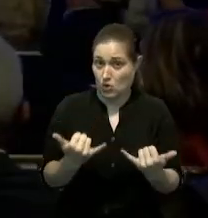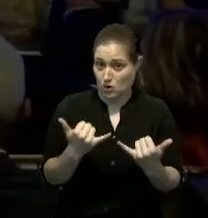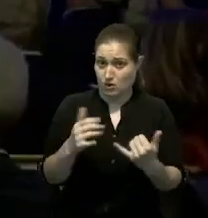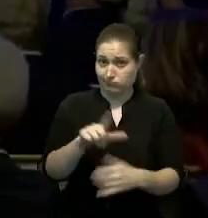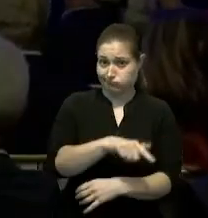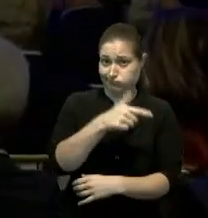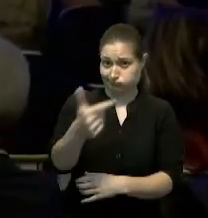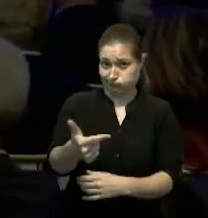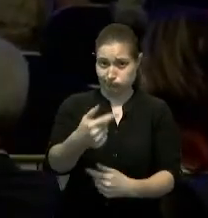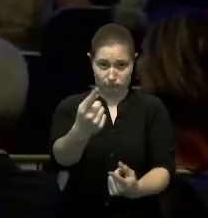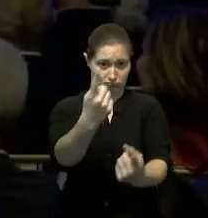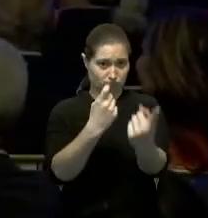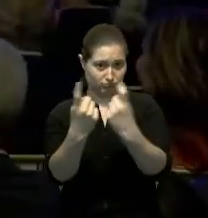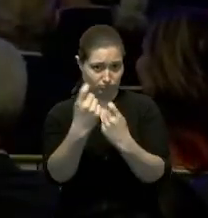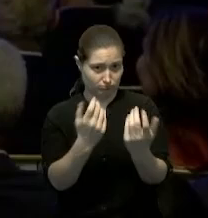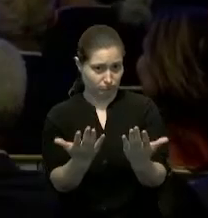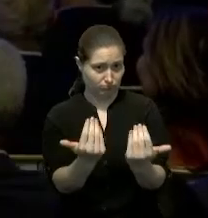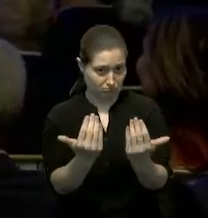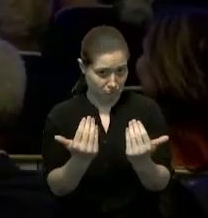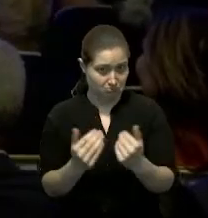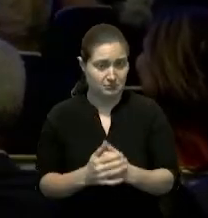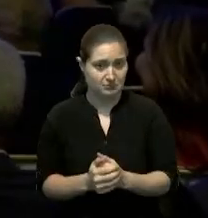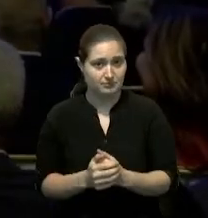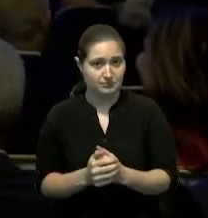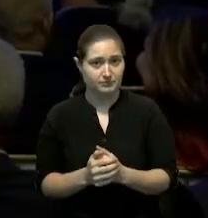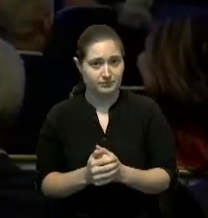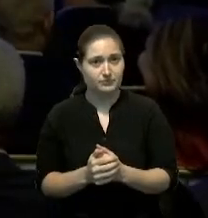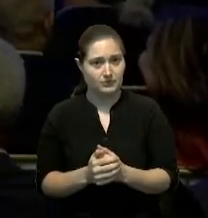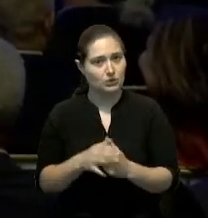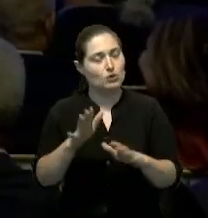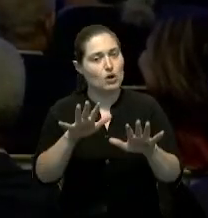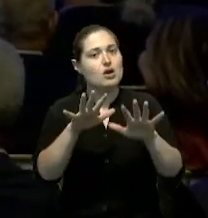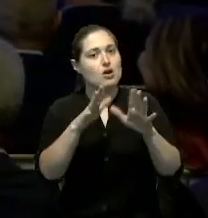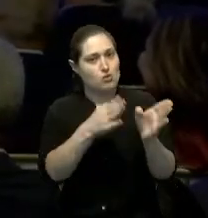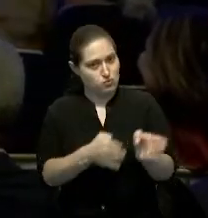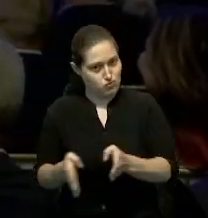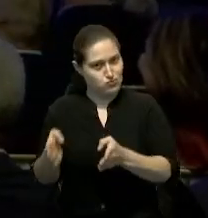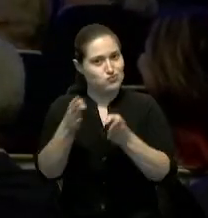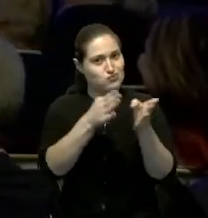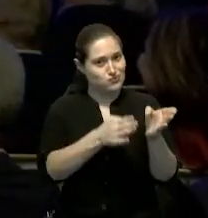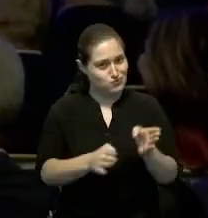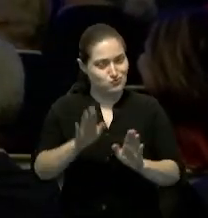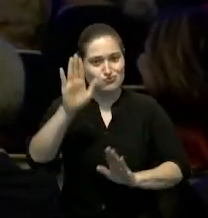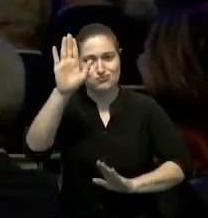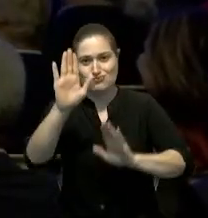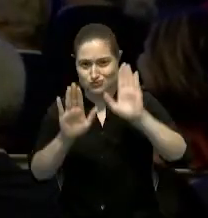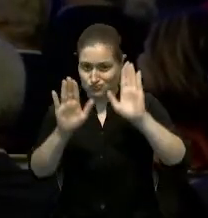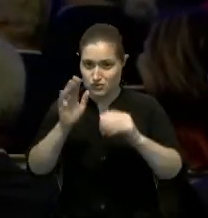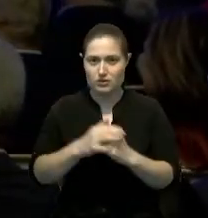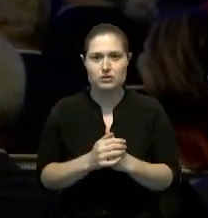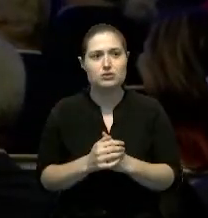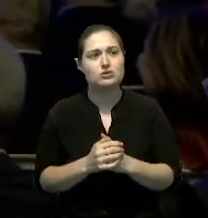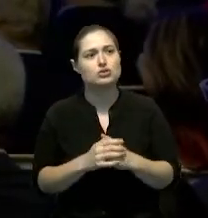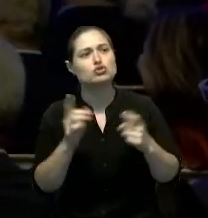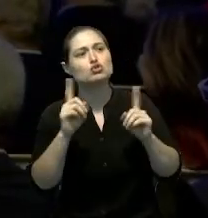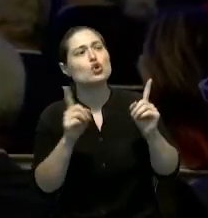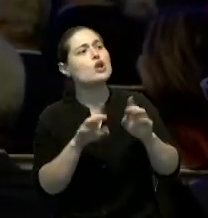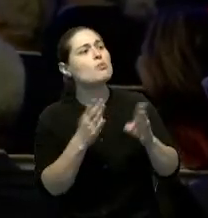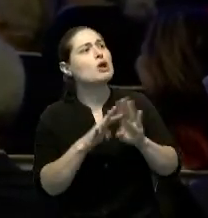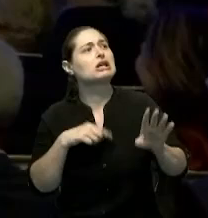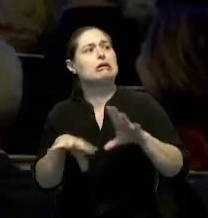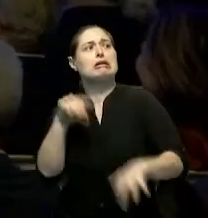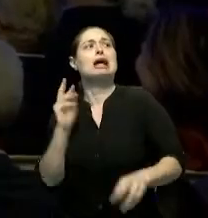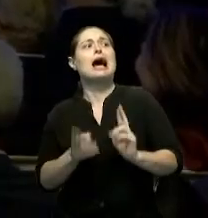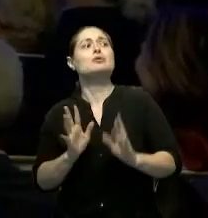preguntas que van a ser organizadas ya me he preguntado dónde está la puerta para salir rápido de aquí